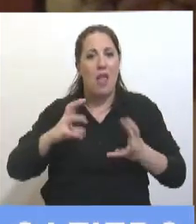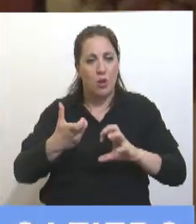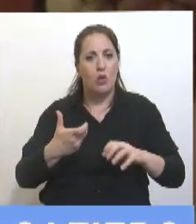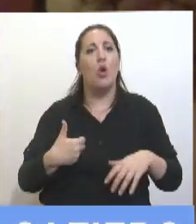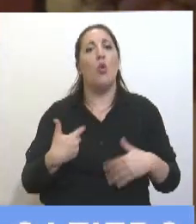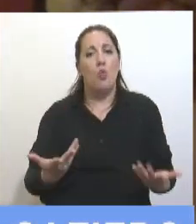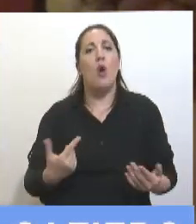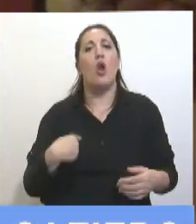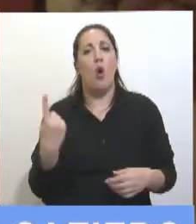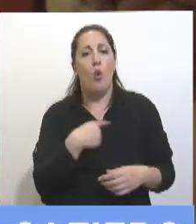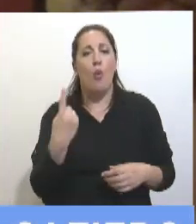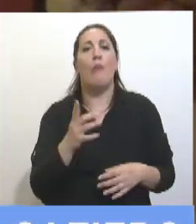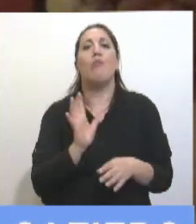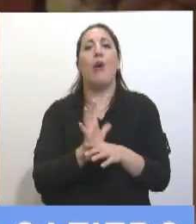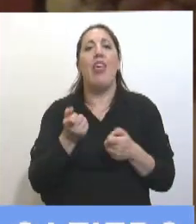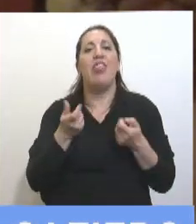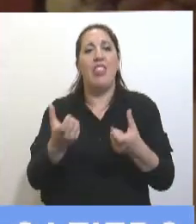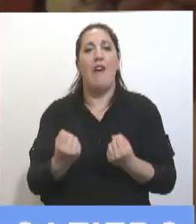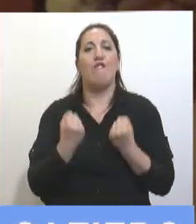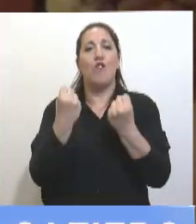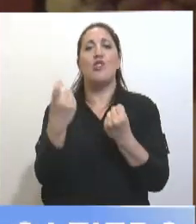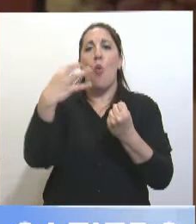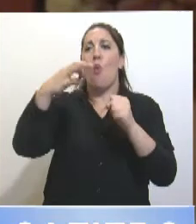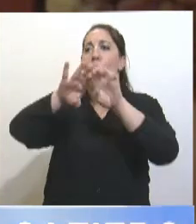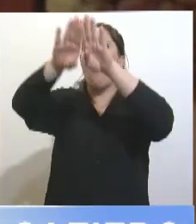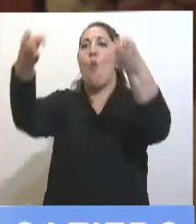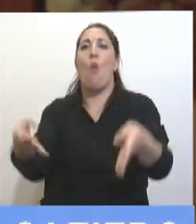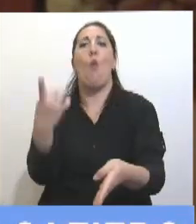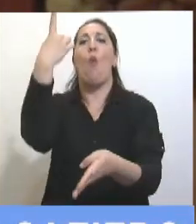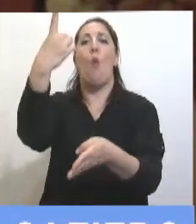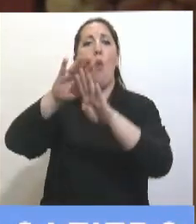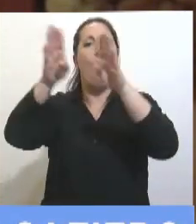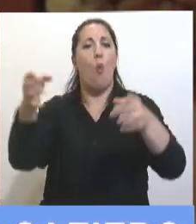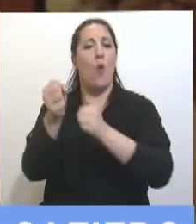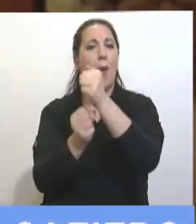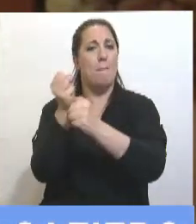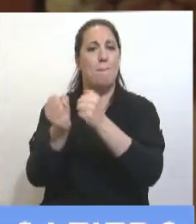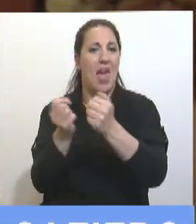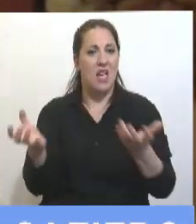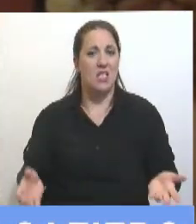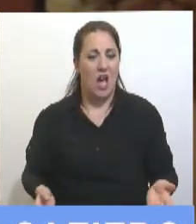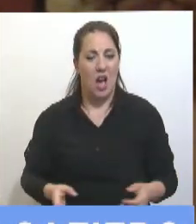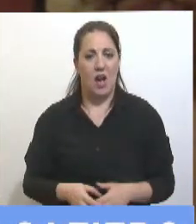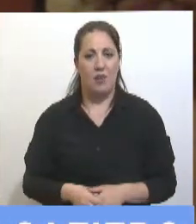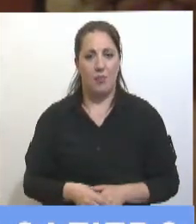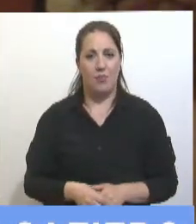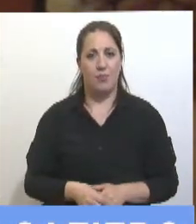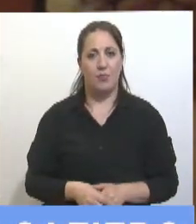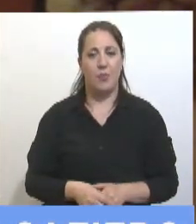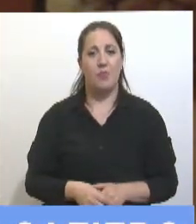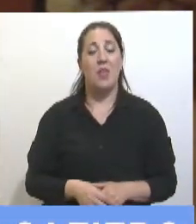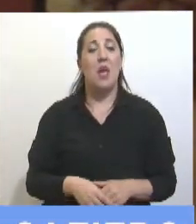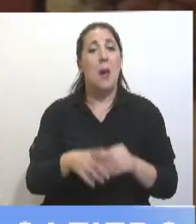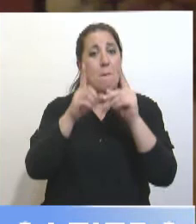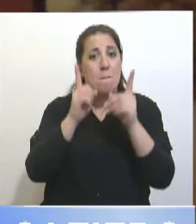el monopolio estatal ineficiente, obviamente. Y digo que es la